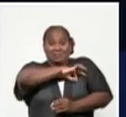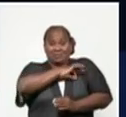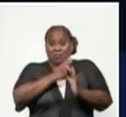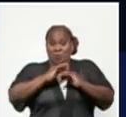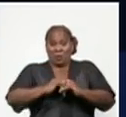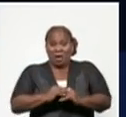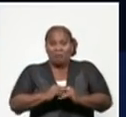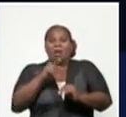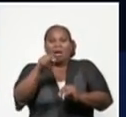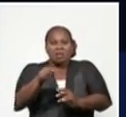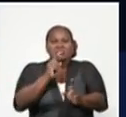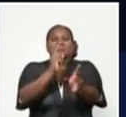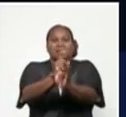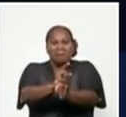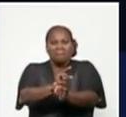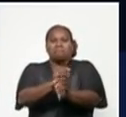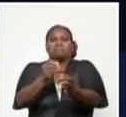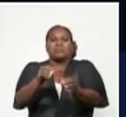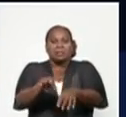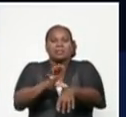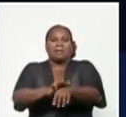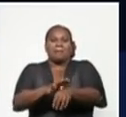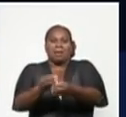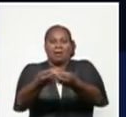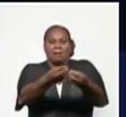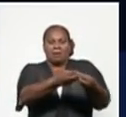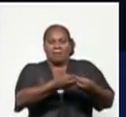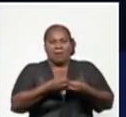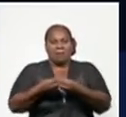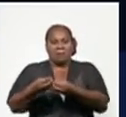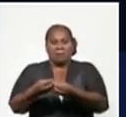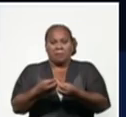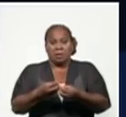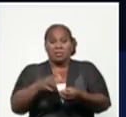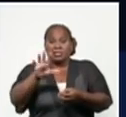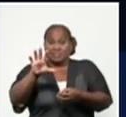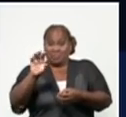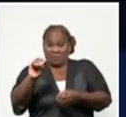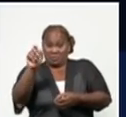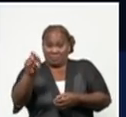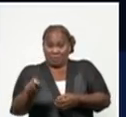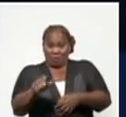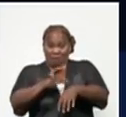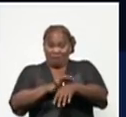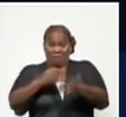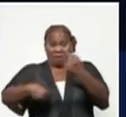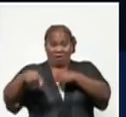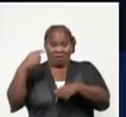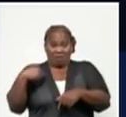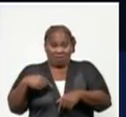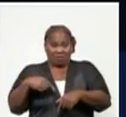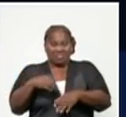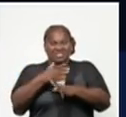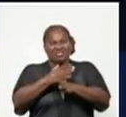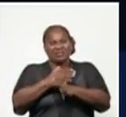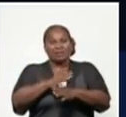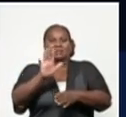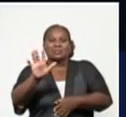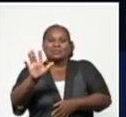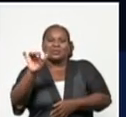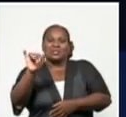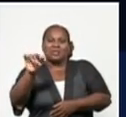la misma. De esta forma, con los 50 de ayer, pues, ya el 56,7%